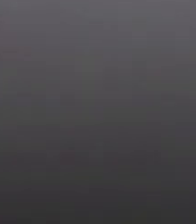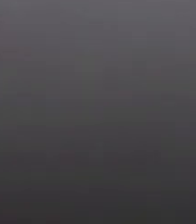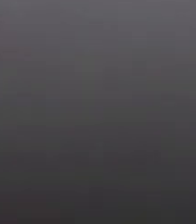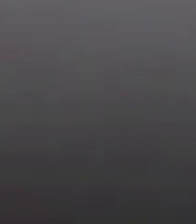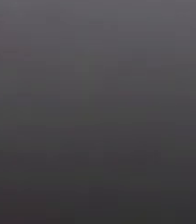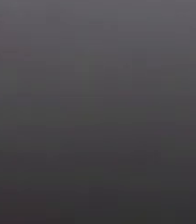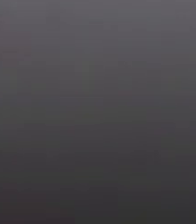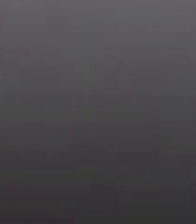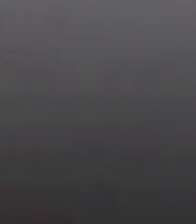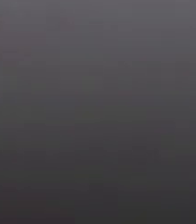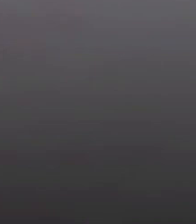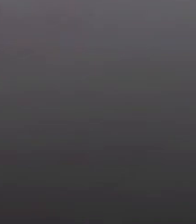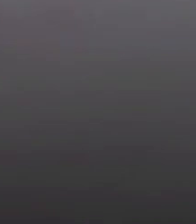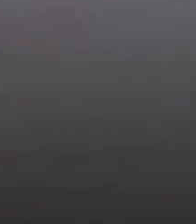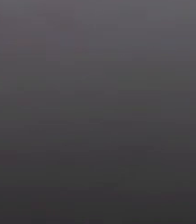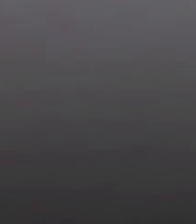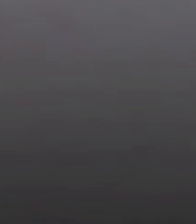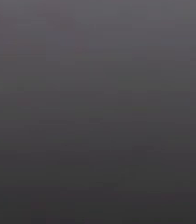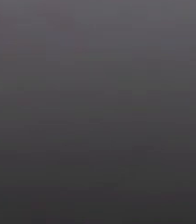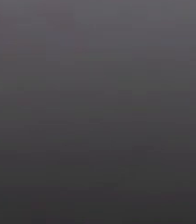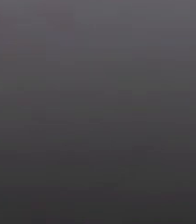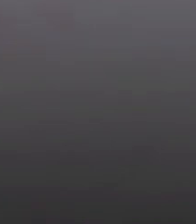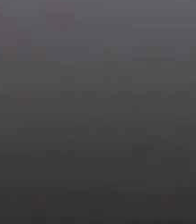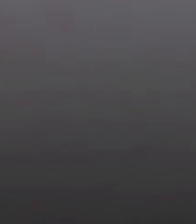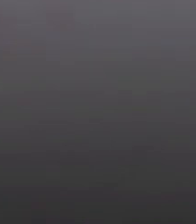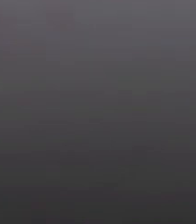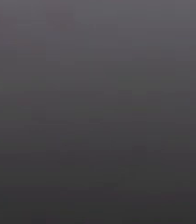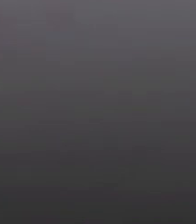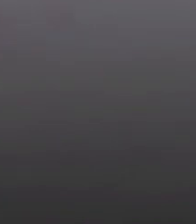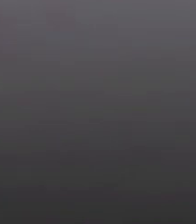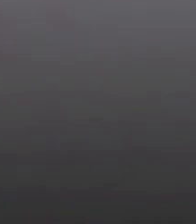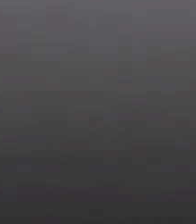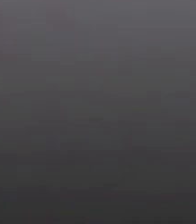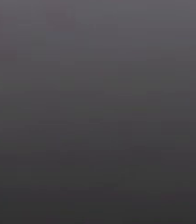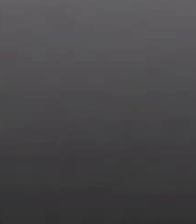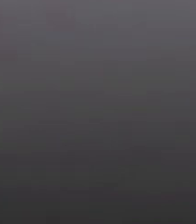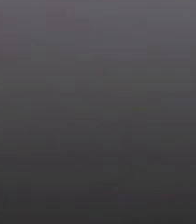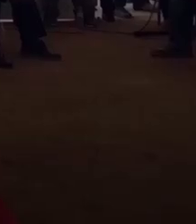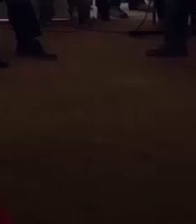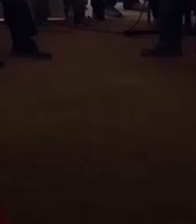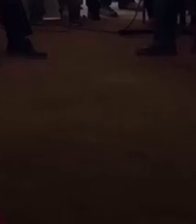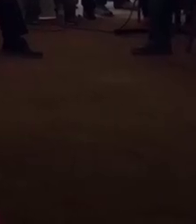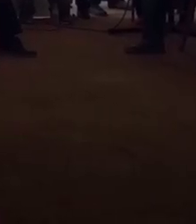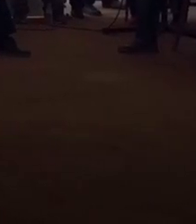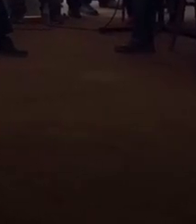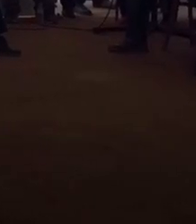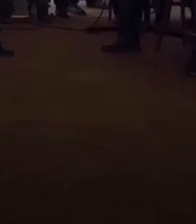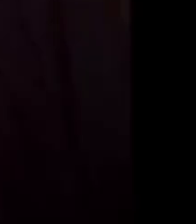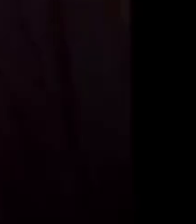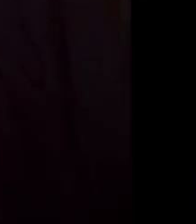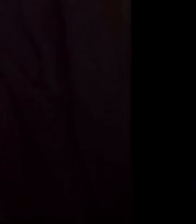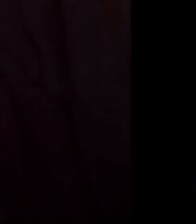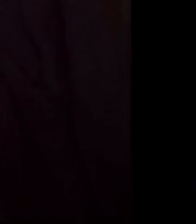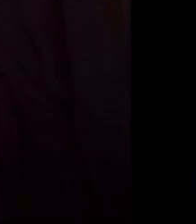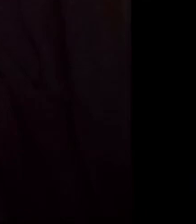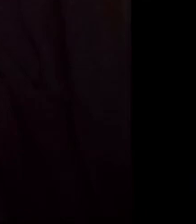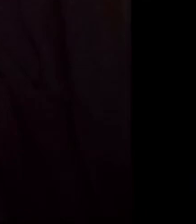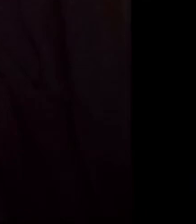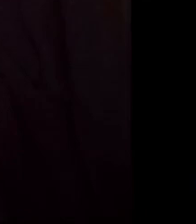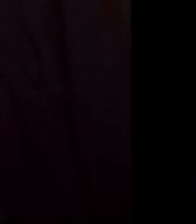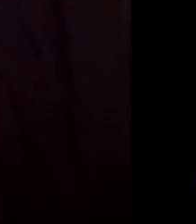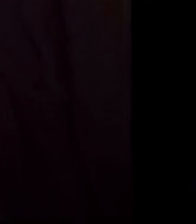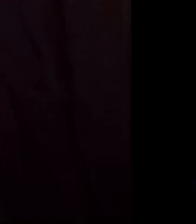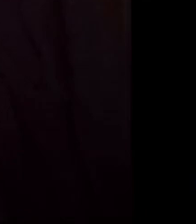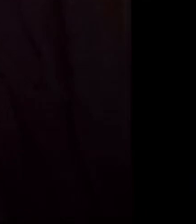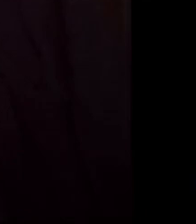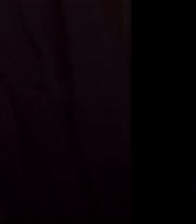de muchísimos hombres y mujeres que lucharon, de intelectuales, de obreros, de mujeres, de hombres. Por mucho que habléis de que